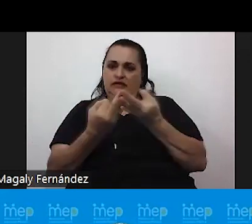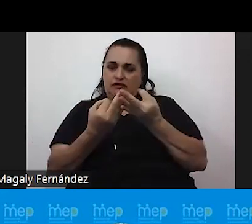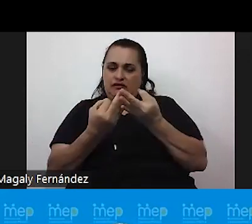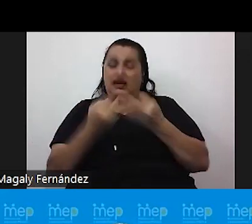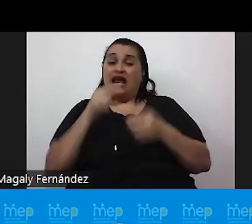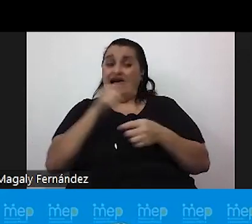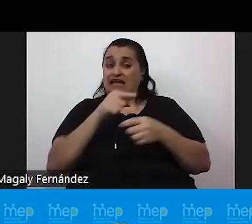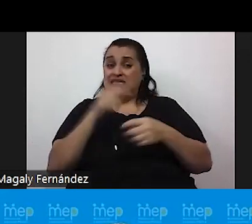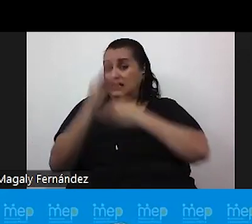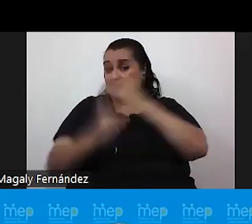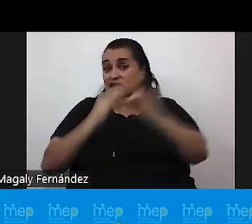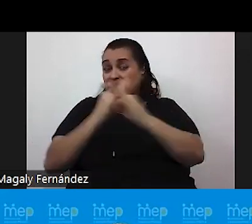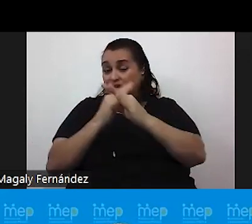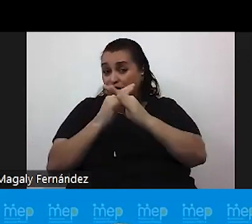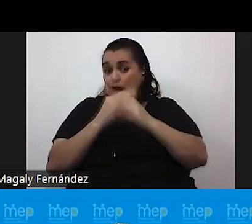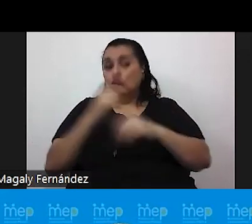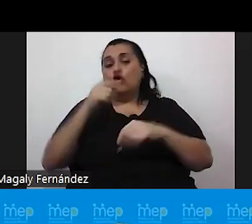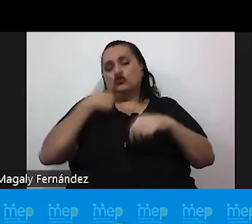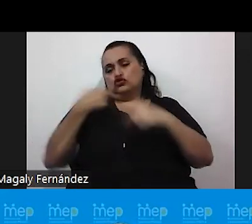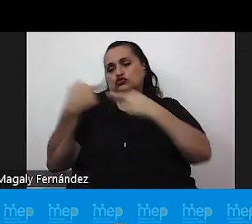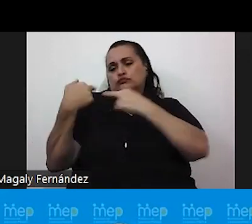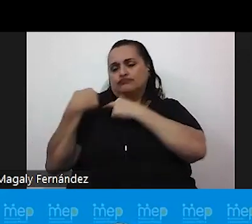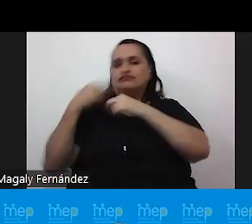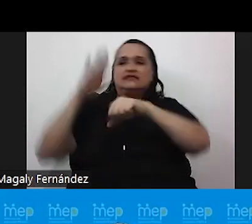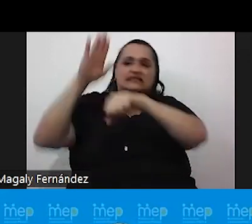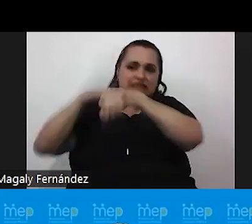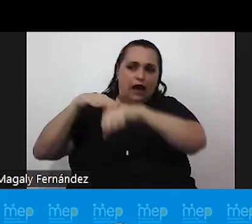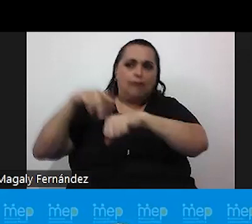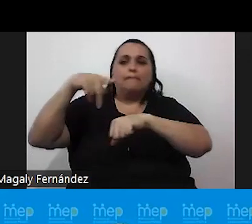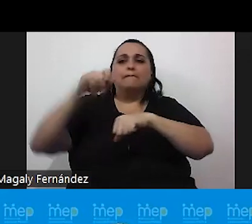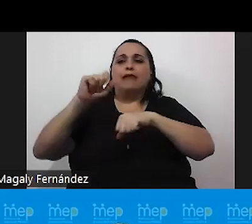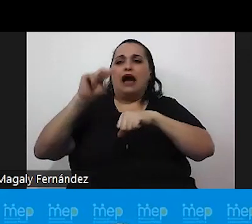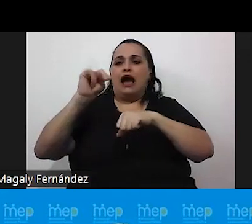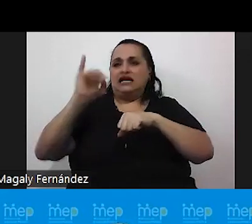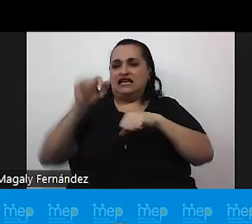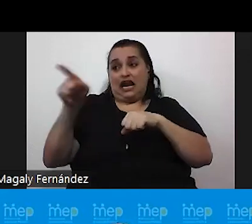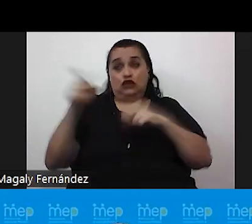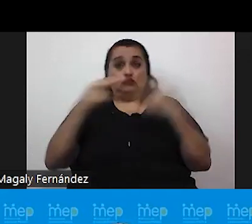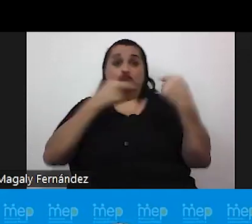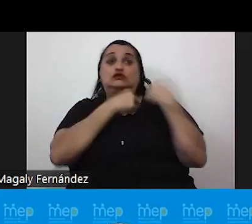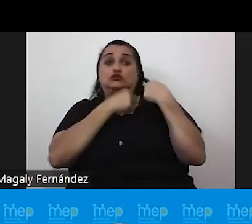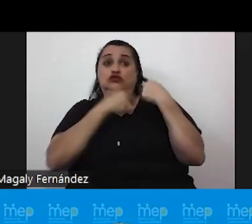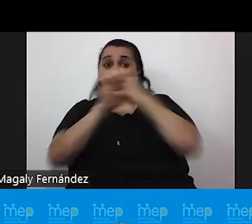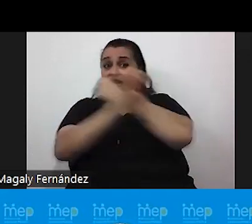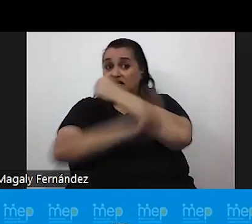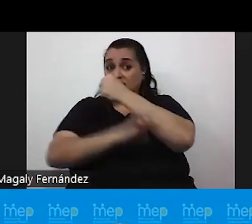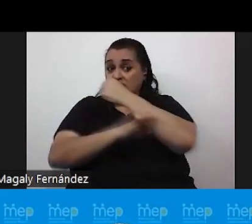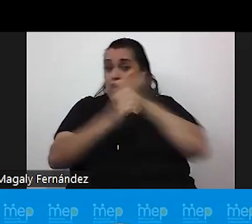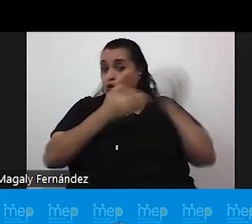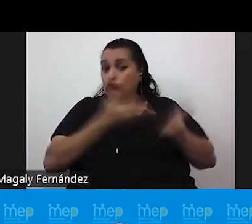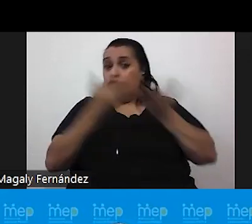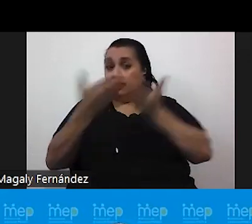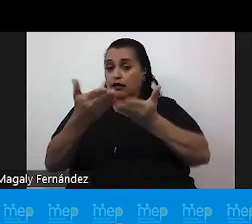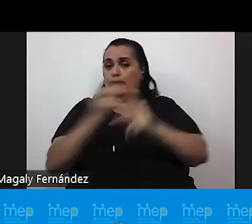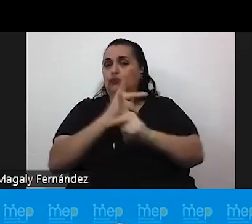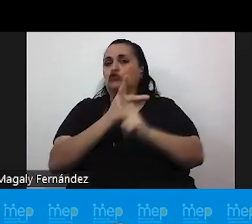corresponde llamar al PANI para que el tutelar del estado pueda darle esta protección que